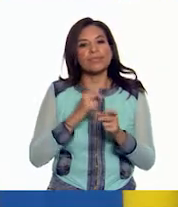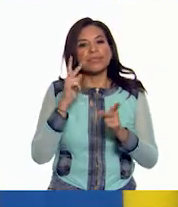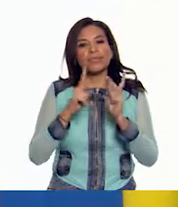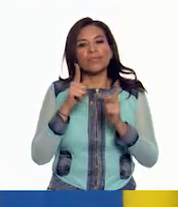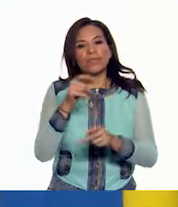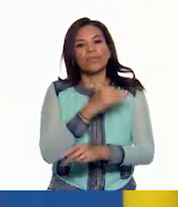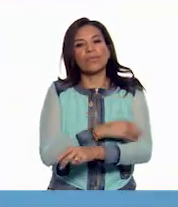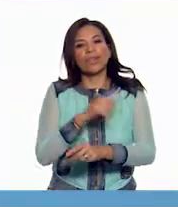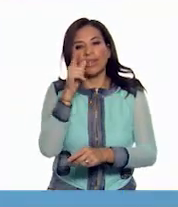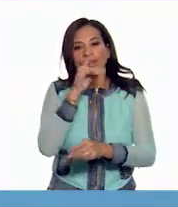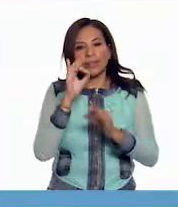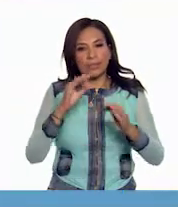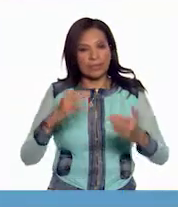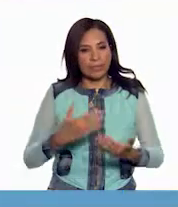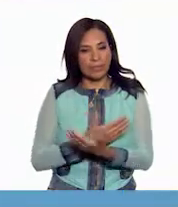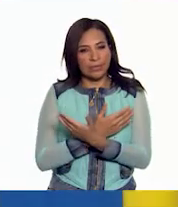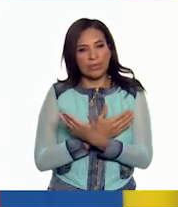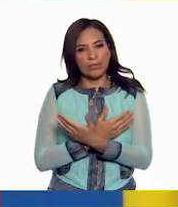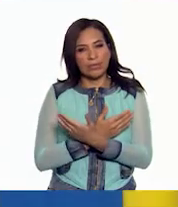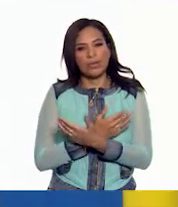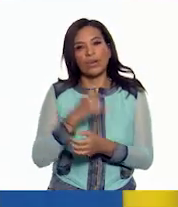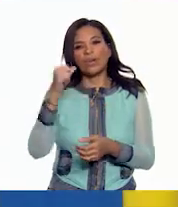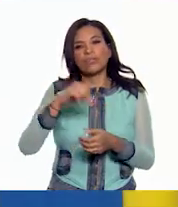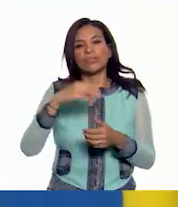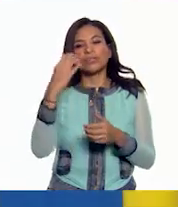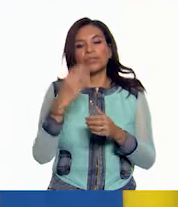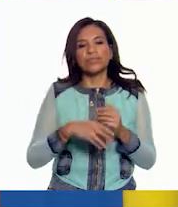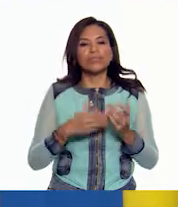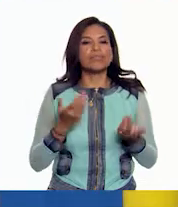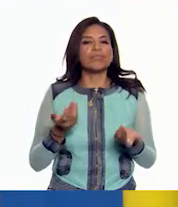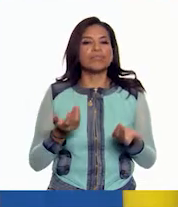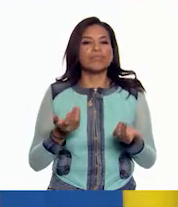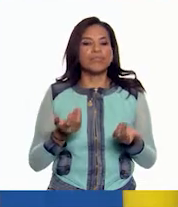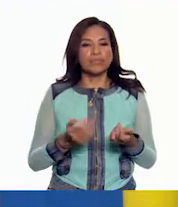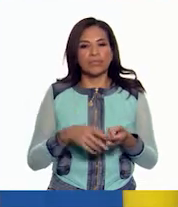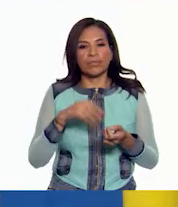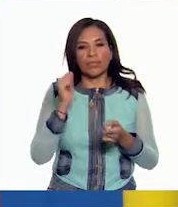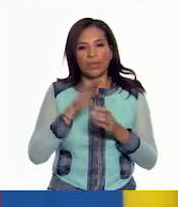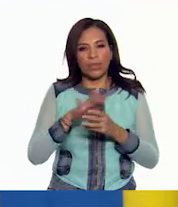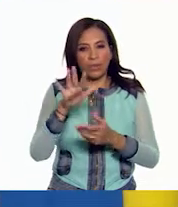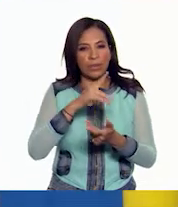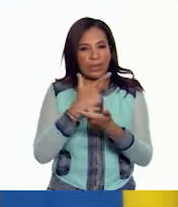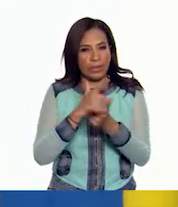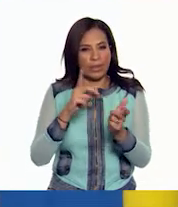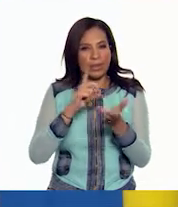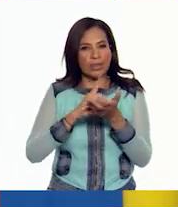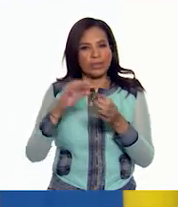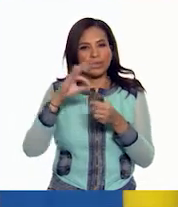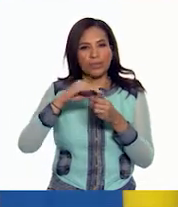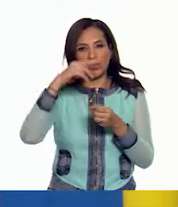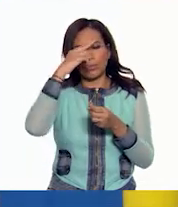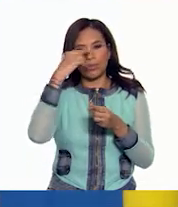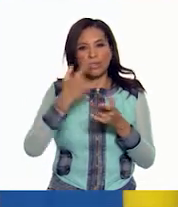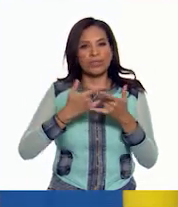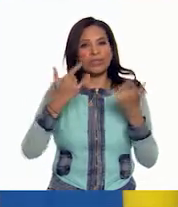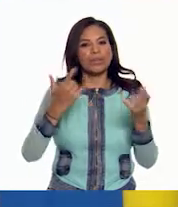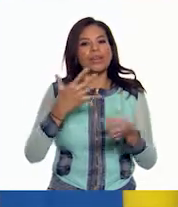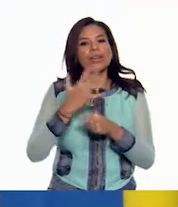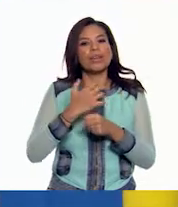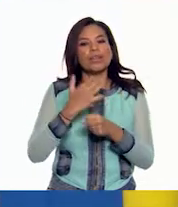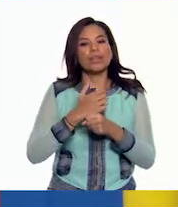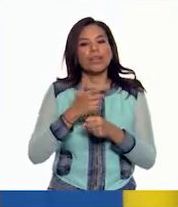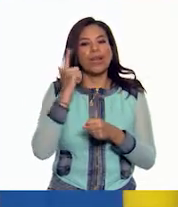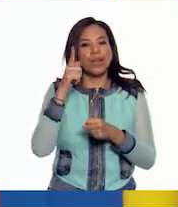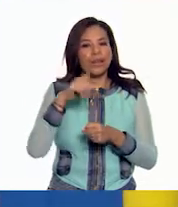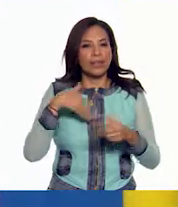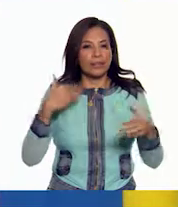platica con tu familia en tu lengua materna. Por hoy, hemos terminado con la democratización de México de historia de quinto grado y